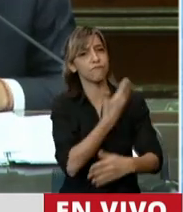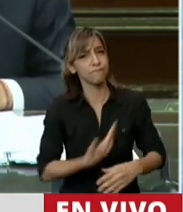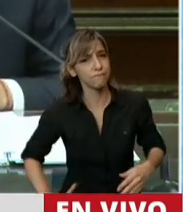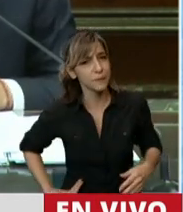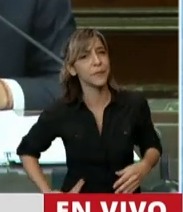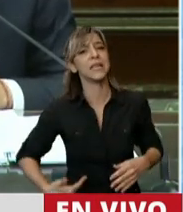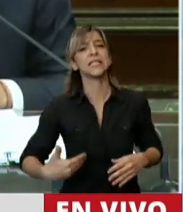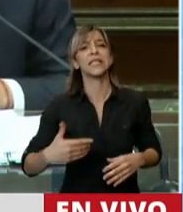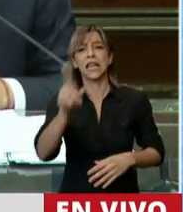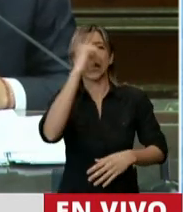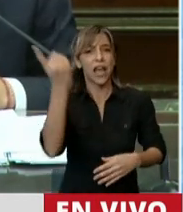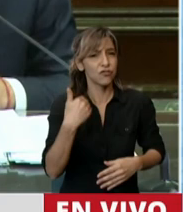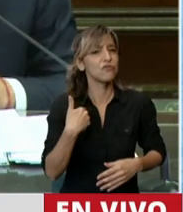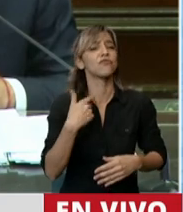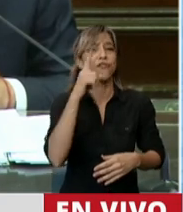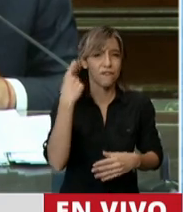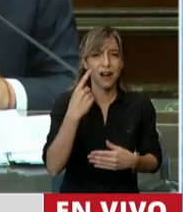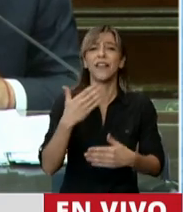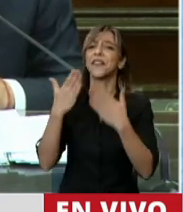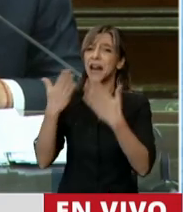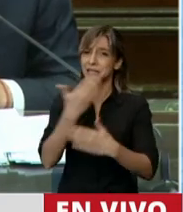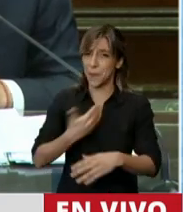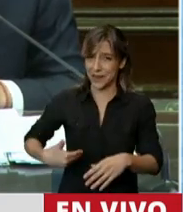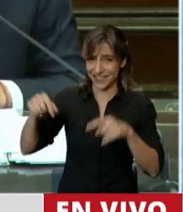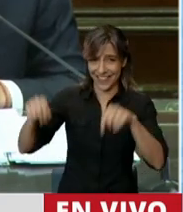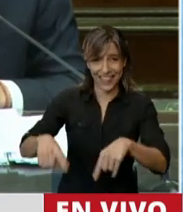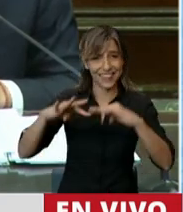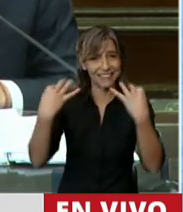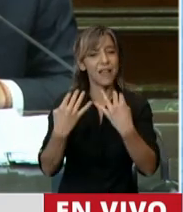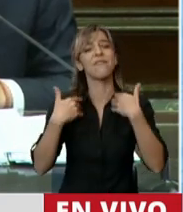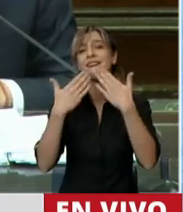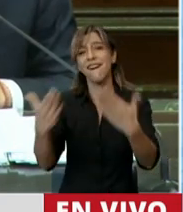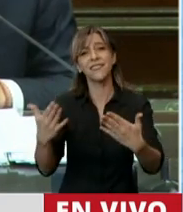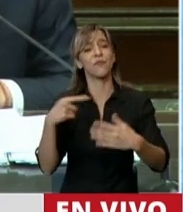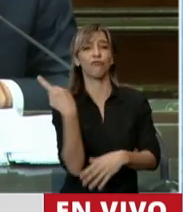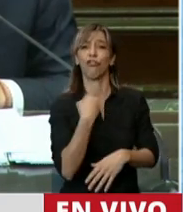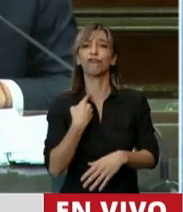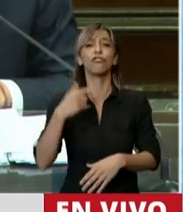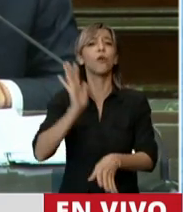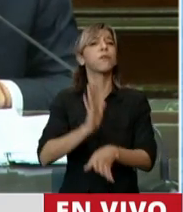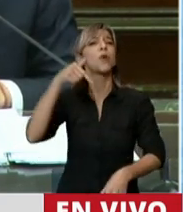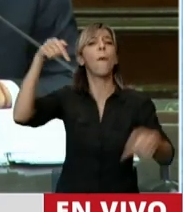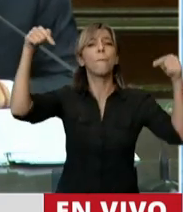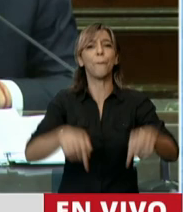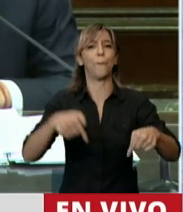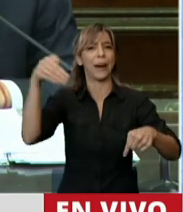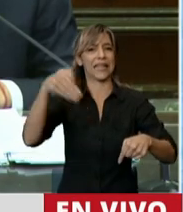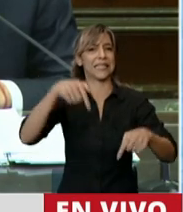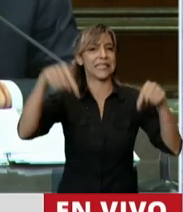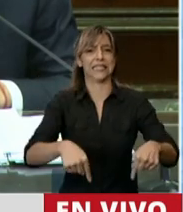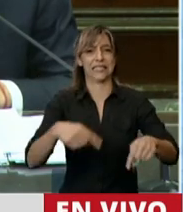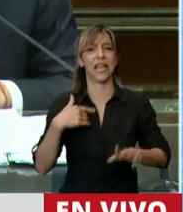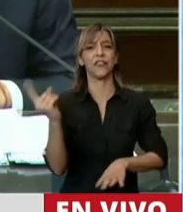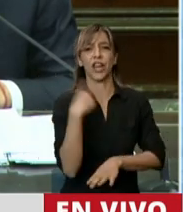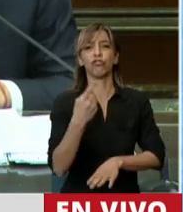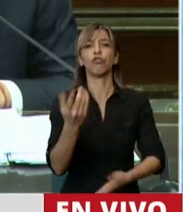Muchas gracias, señor Presidente, porque nosotros somos el presente y el futuro de la patria y tenemos toda la fortaleza y la capacidad para poner